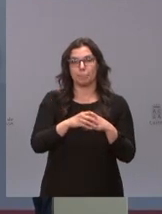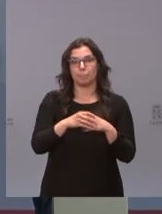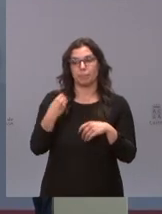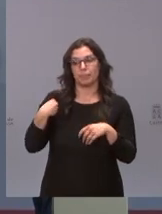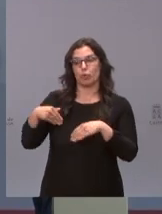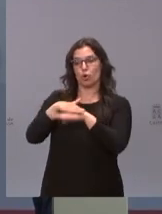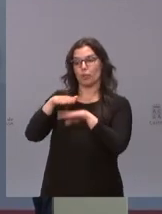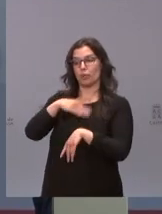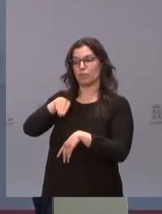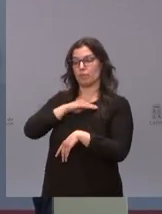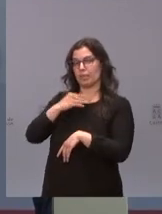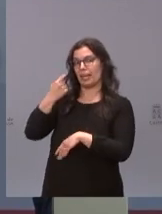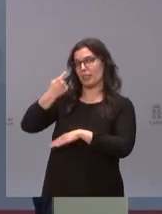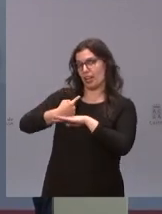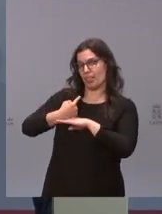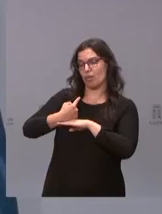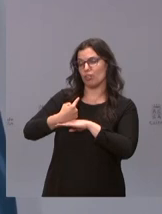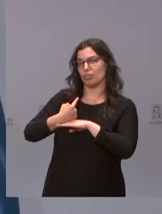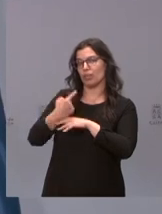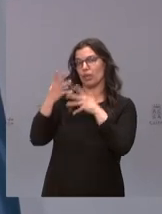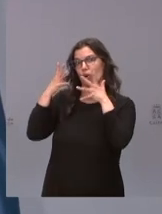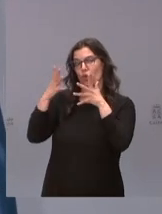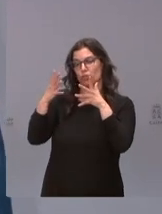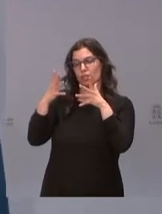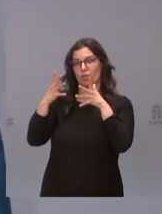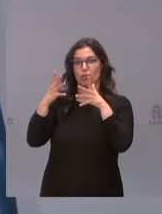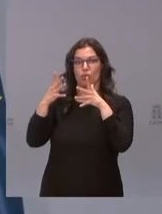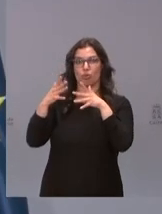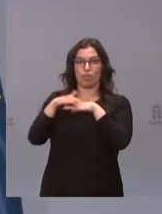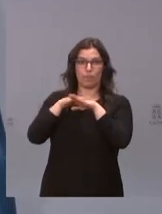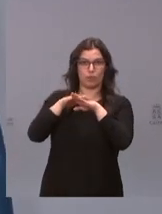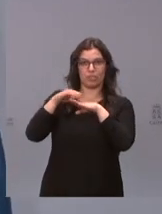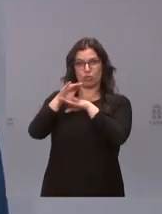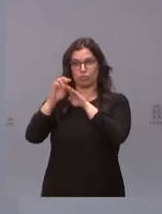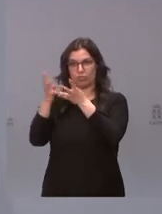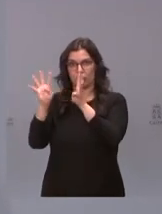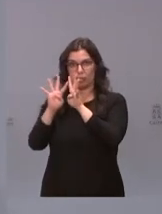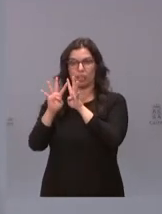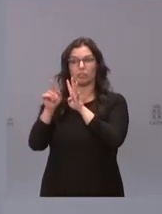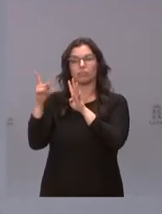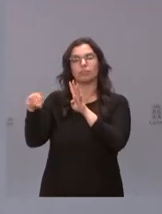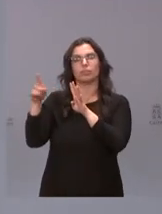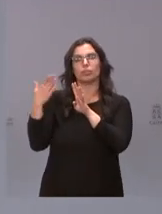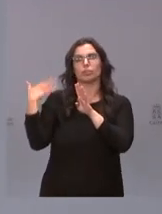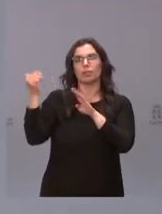del gobierno de España del consejo interterritorial del sistema nacional de salud que se aprobó prácticamente